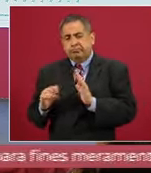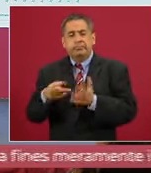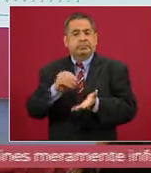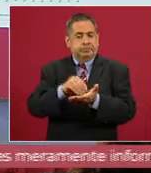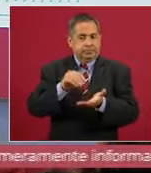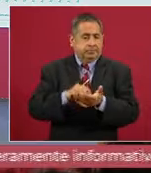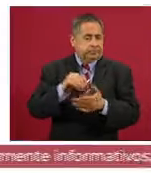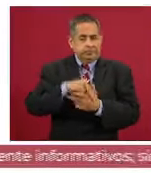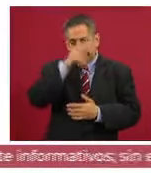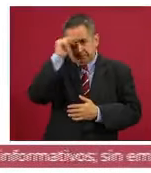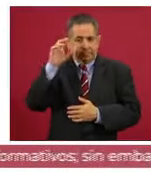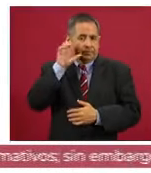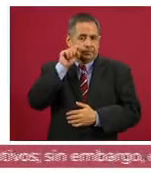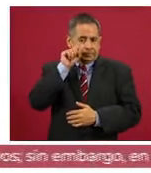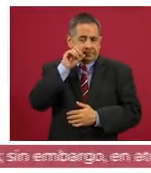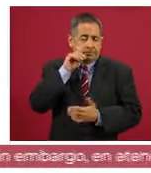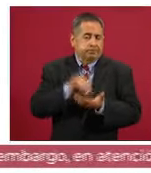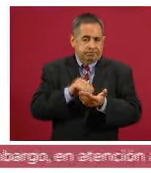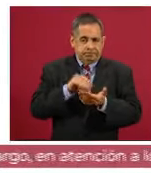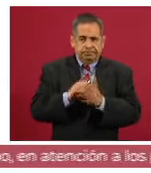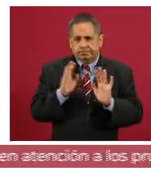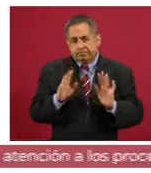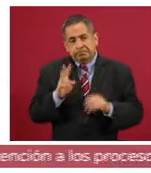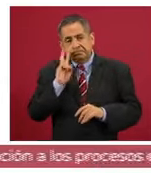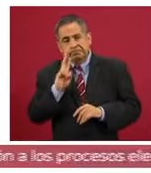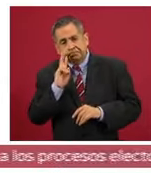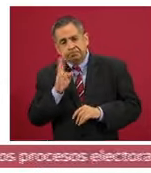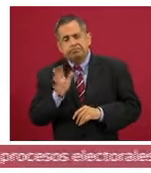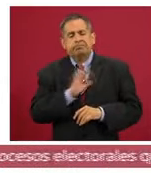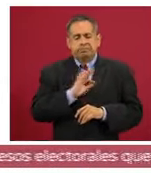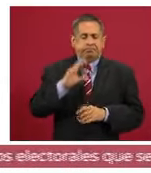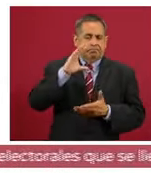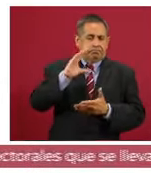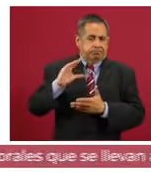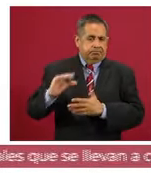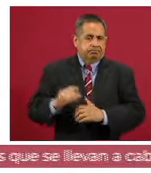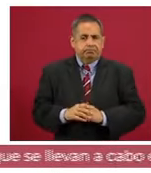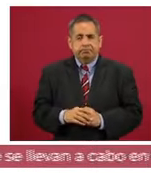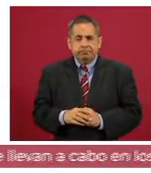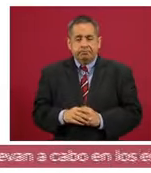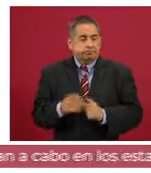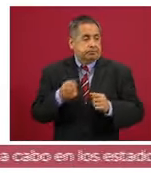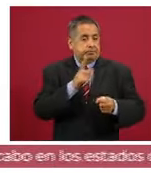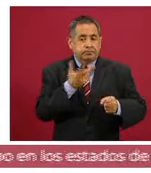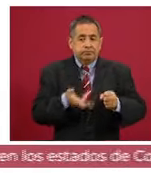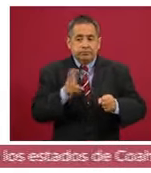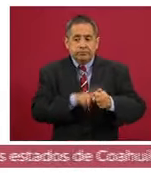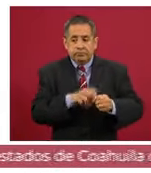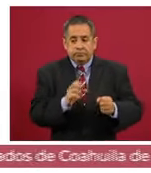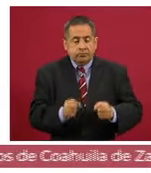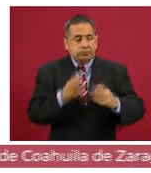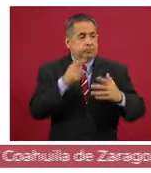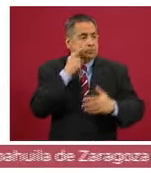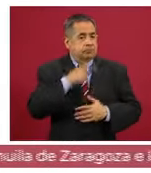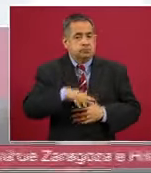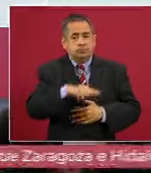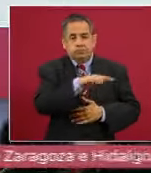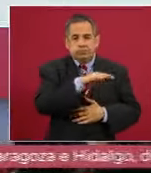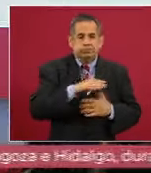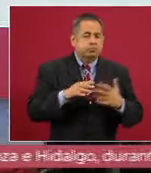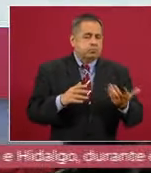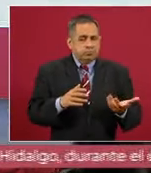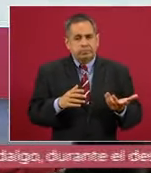Nayarit está en semáforo naranja, pero ya hay una tendencia clara de descenso. La siguiente. Lo que nos muestra es la ocupación hospitalaria de Nayarit.